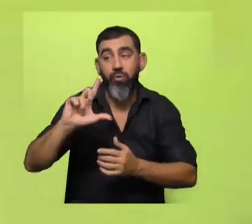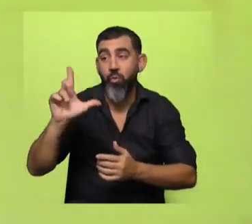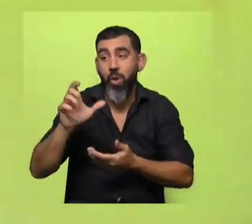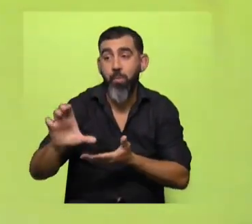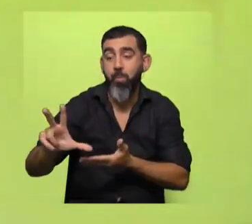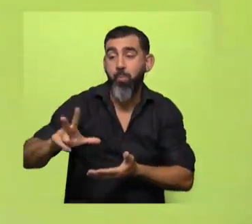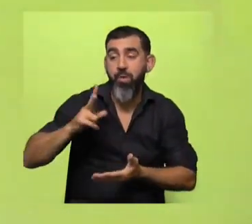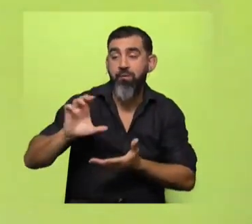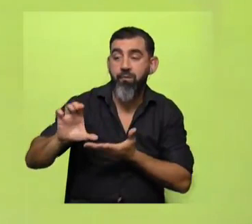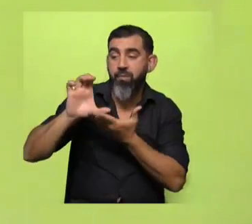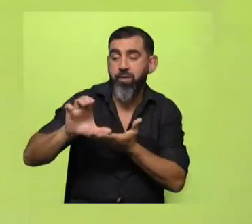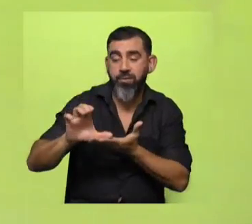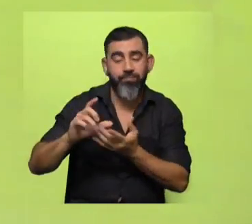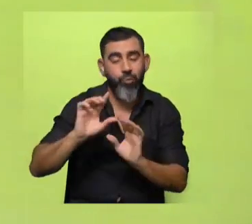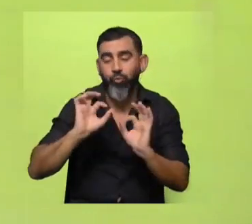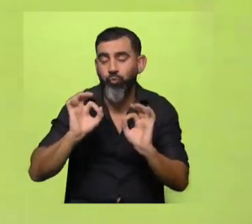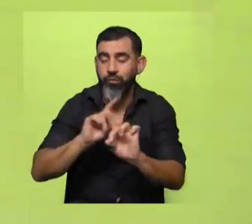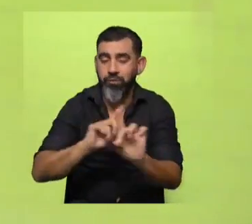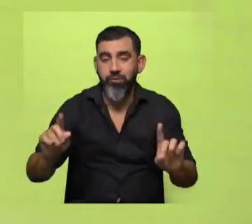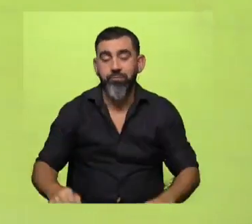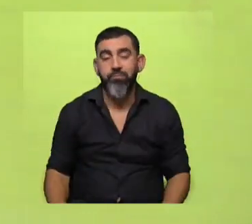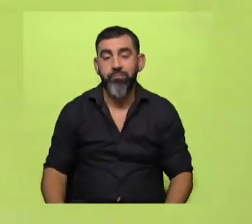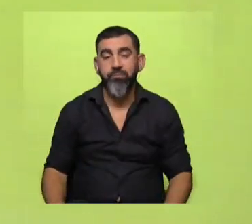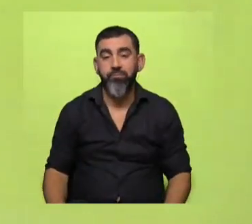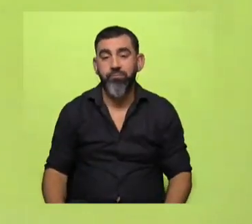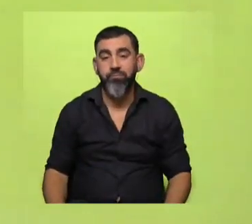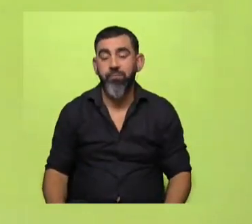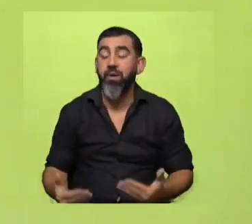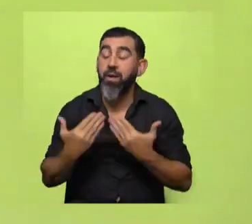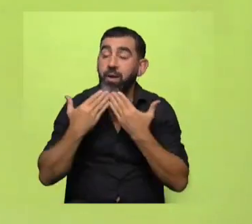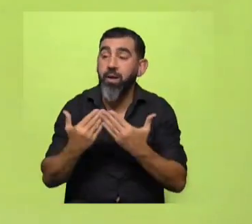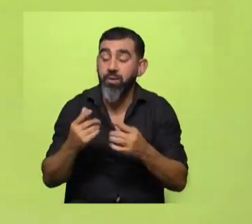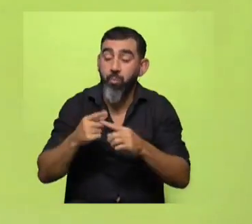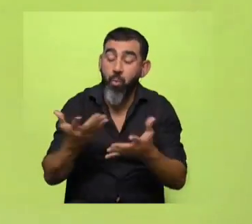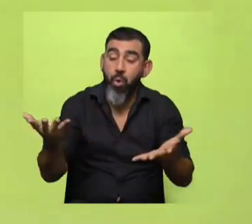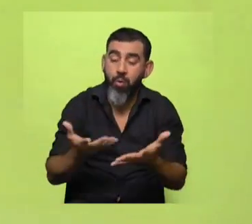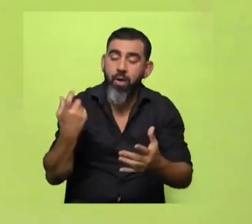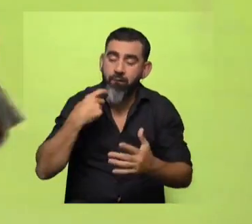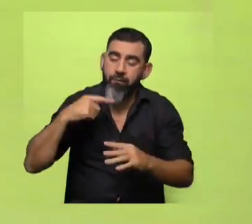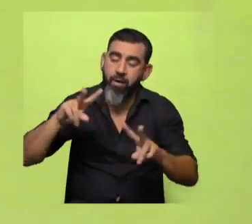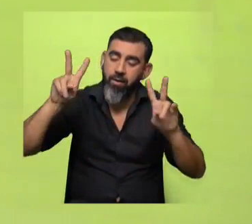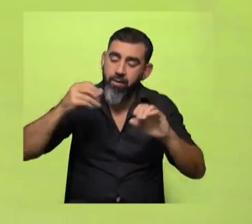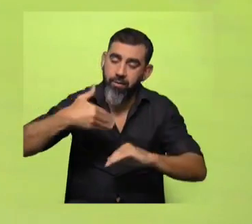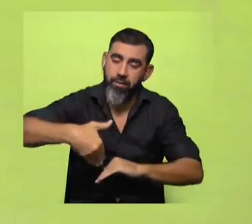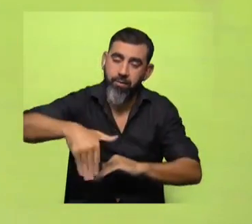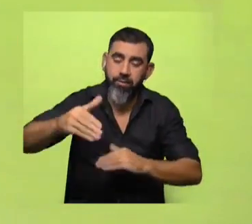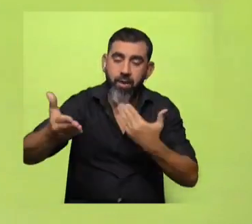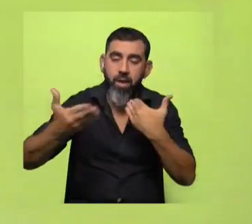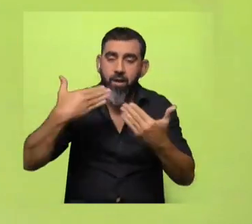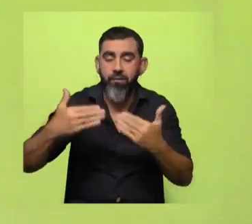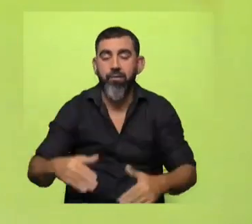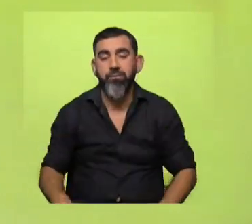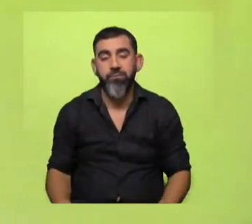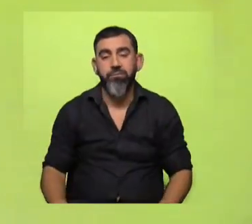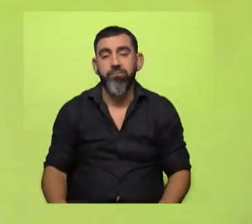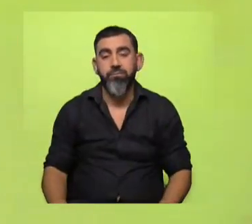pata de la inversión privada siempre va a ser insuficiente Flavio gracias por hoy nos quedaron un montón de temas casi apenas